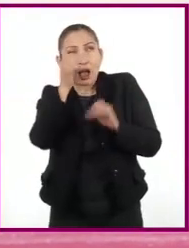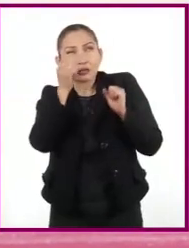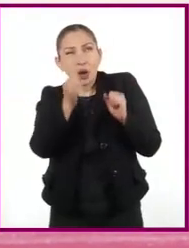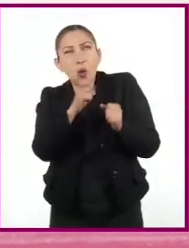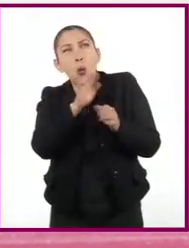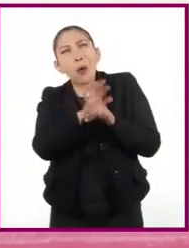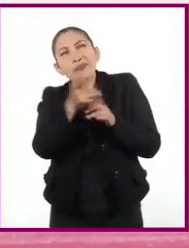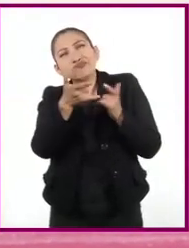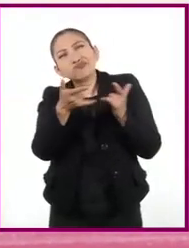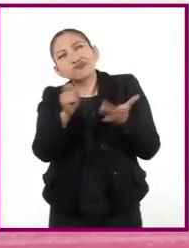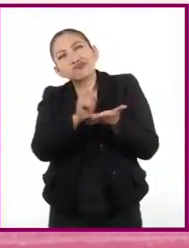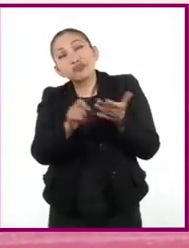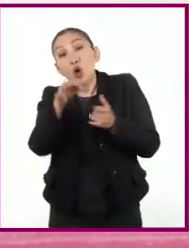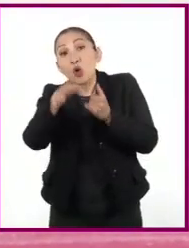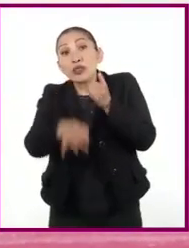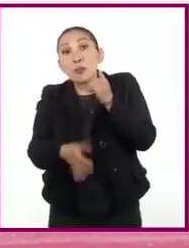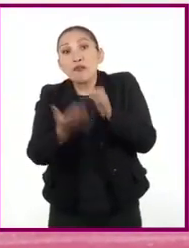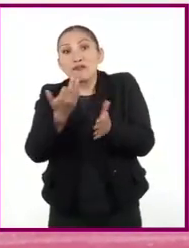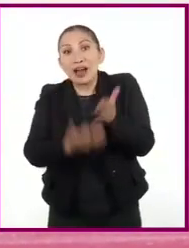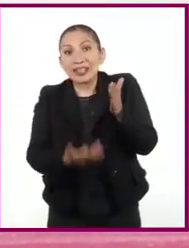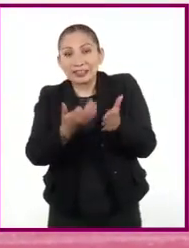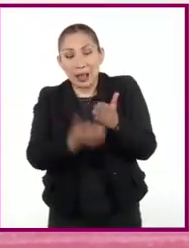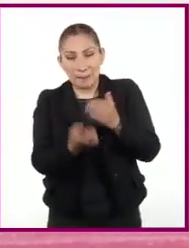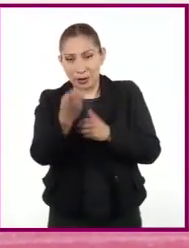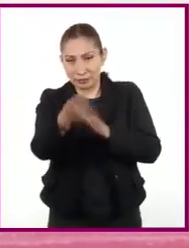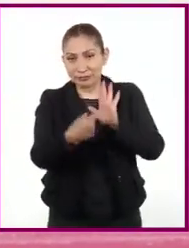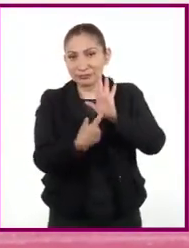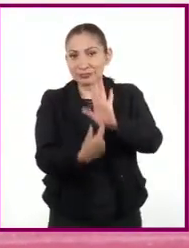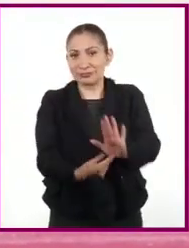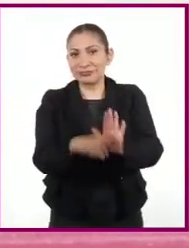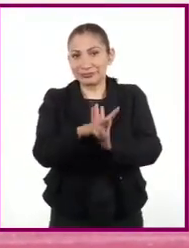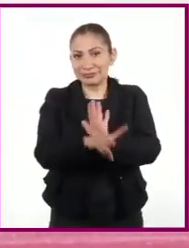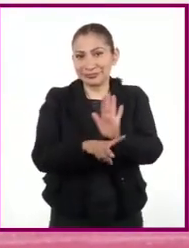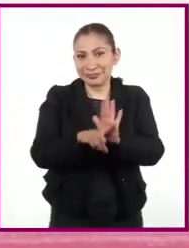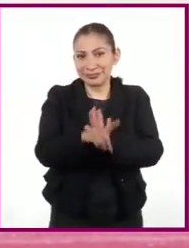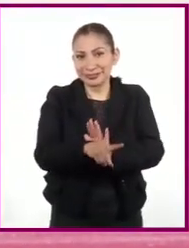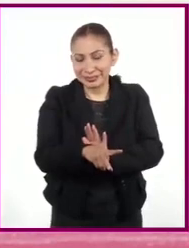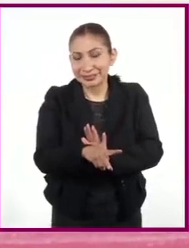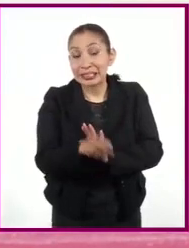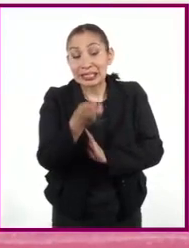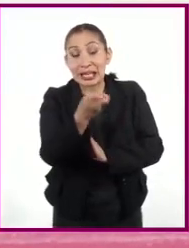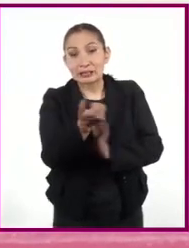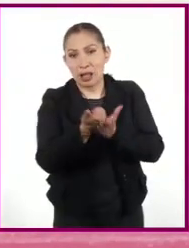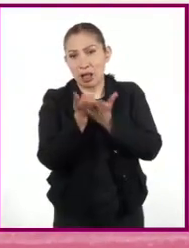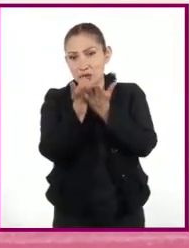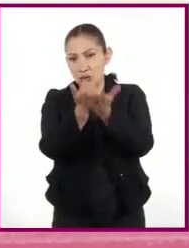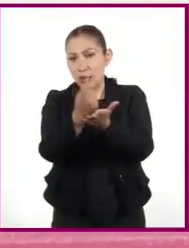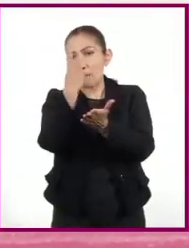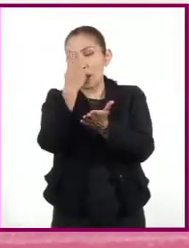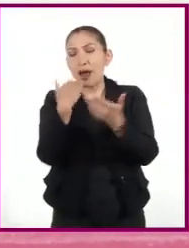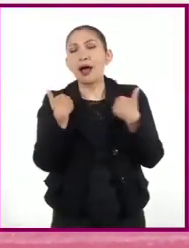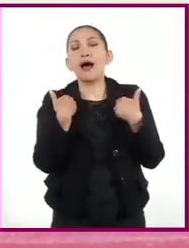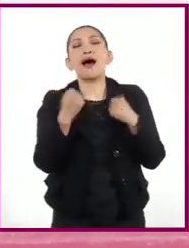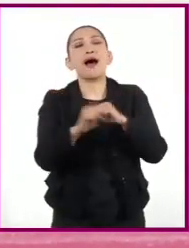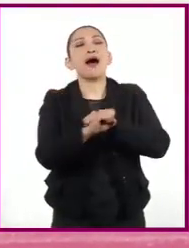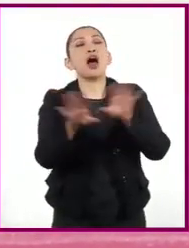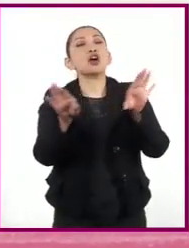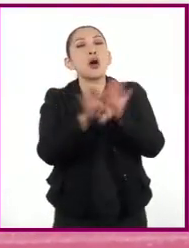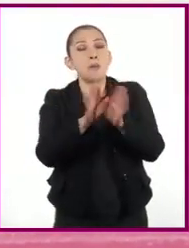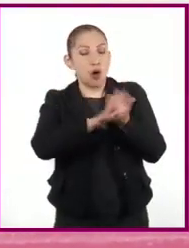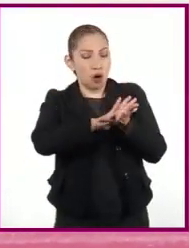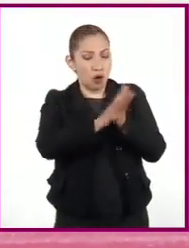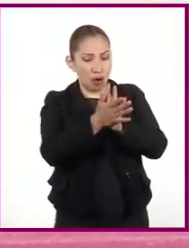es tiempo de dar el último paso. Y para ello les presentamos el siguiente video, el cual les ayudará a comprender cómo